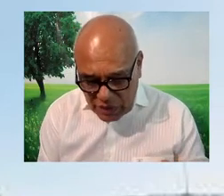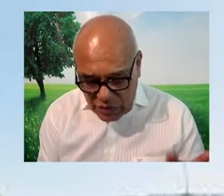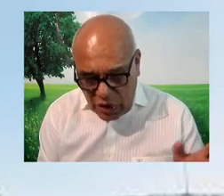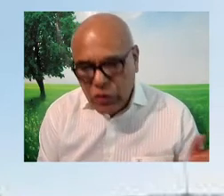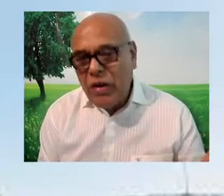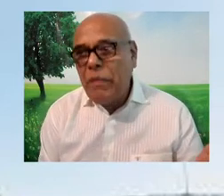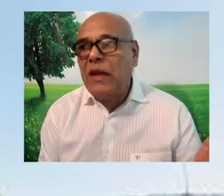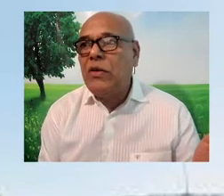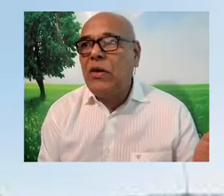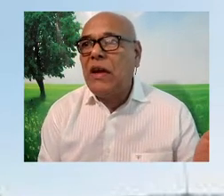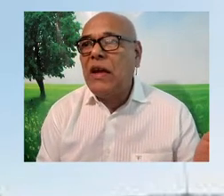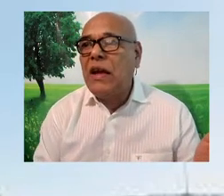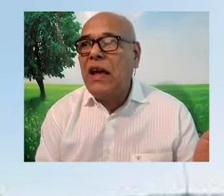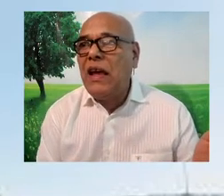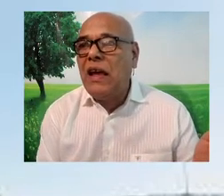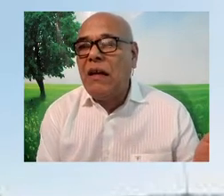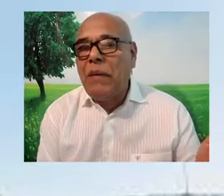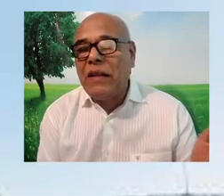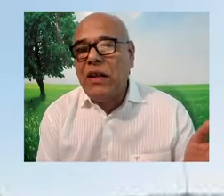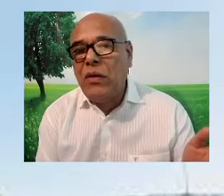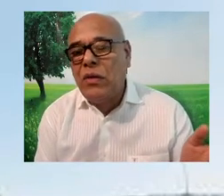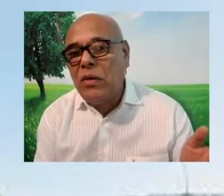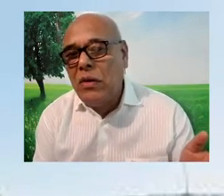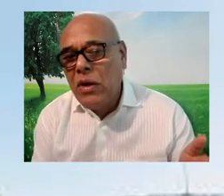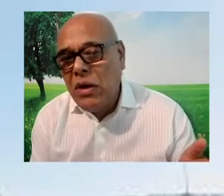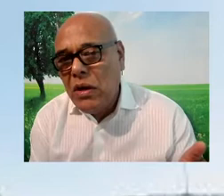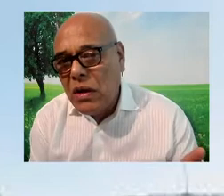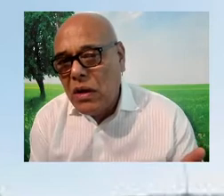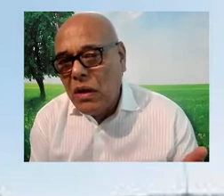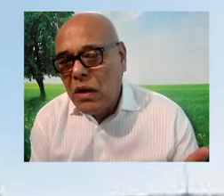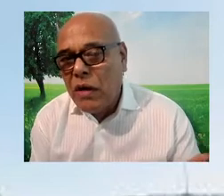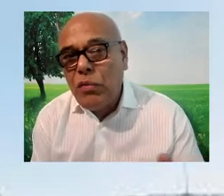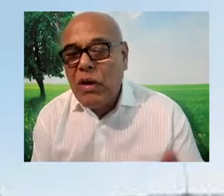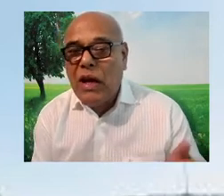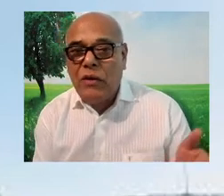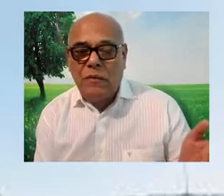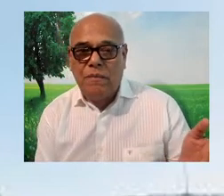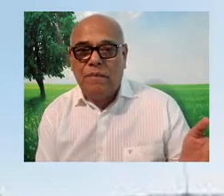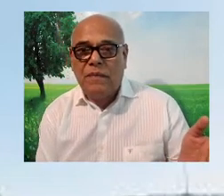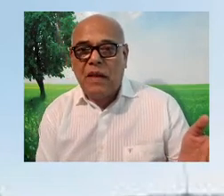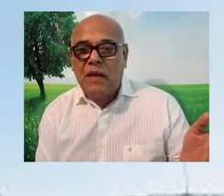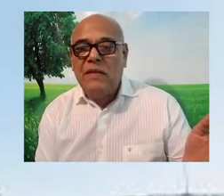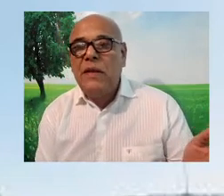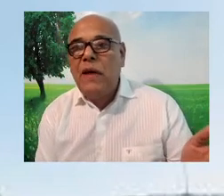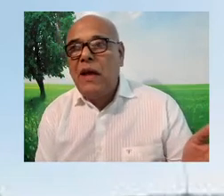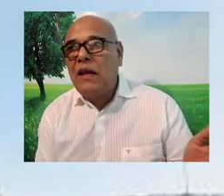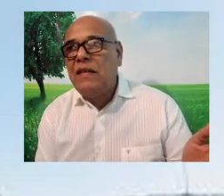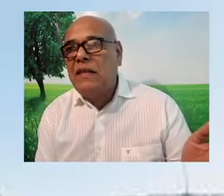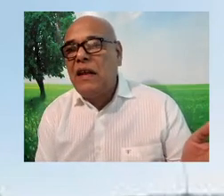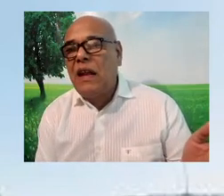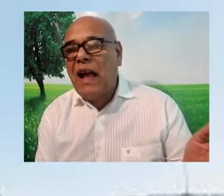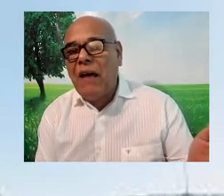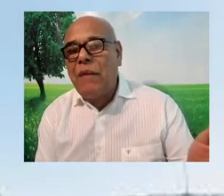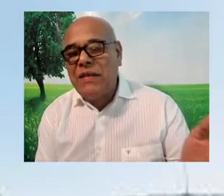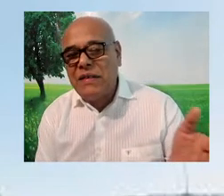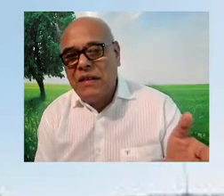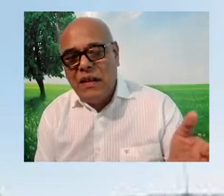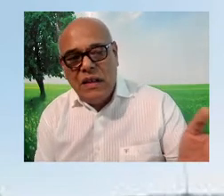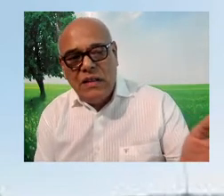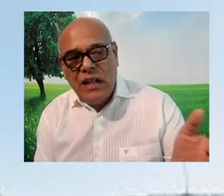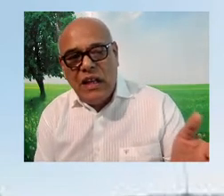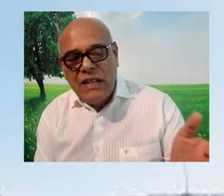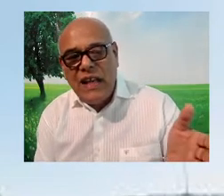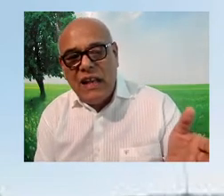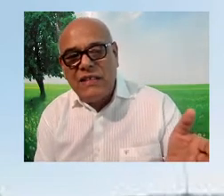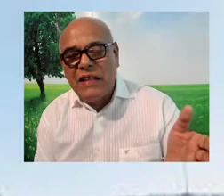Ese es un aspecto. El otro aspecto es que el partido republicano, si bien las capas